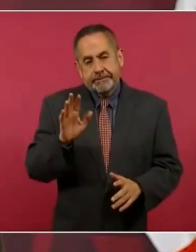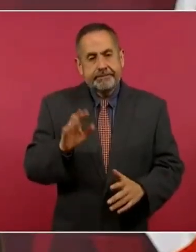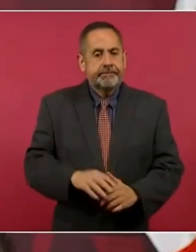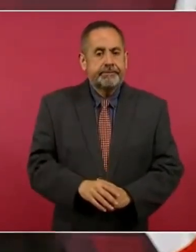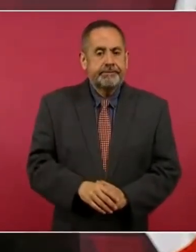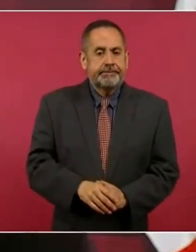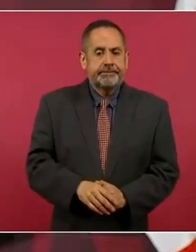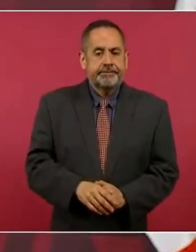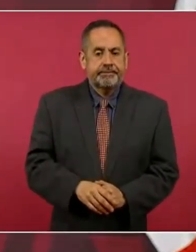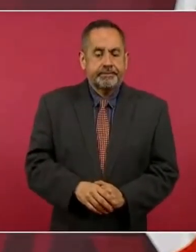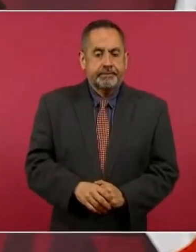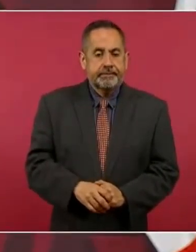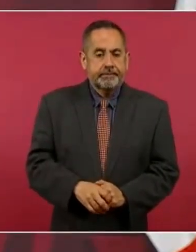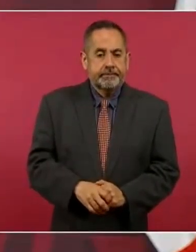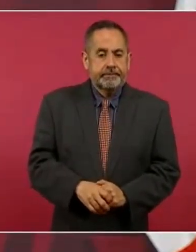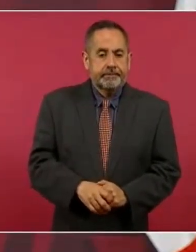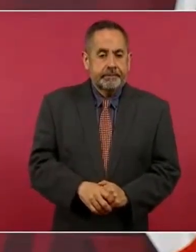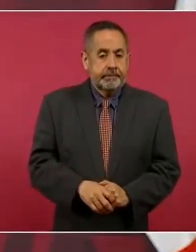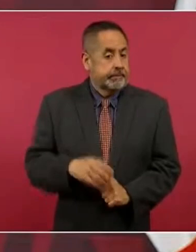Y que el pueblo